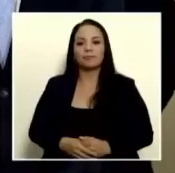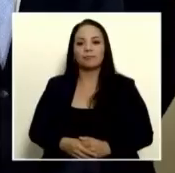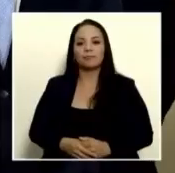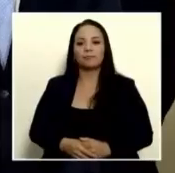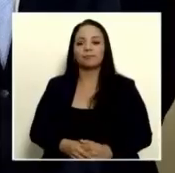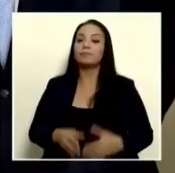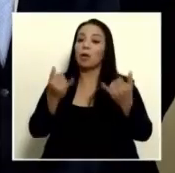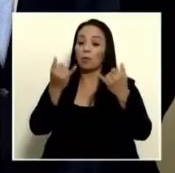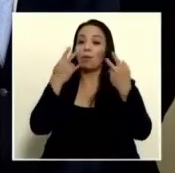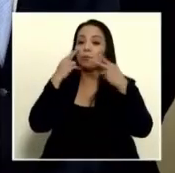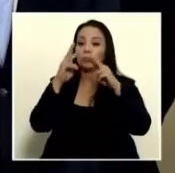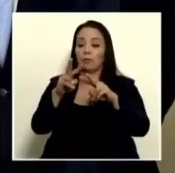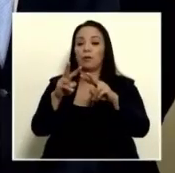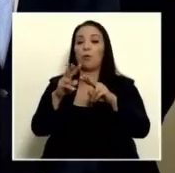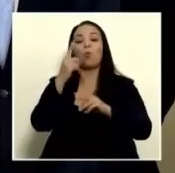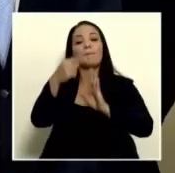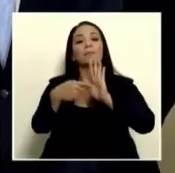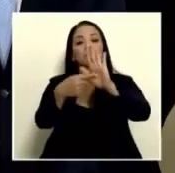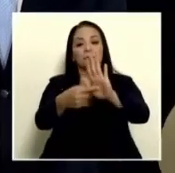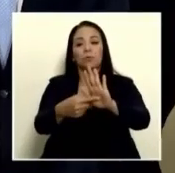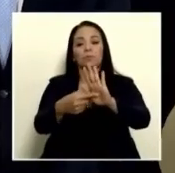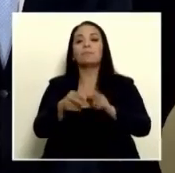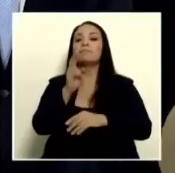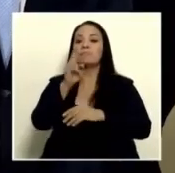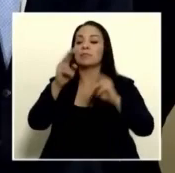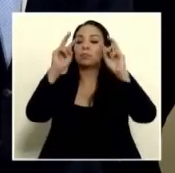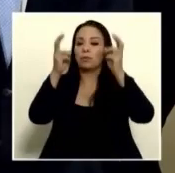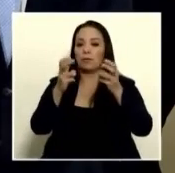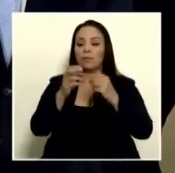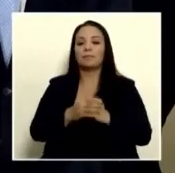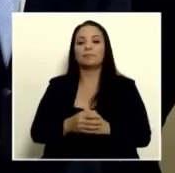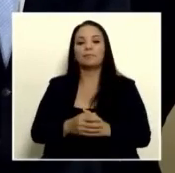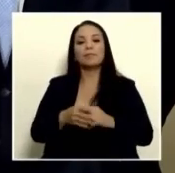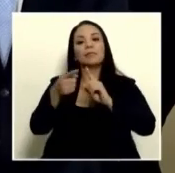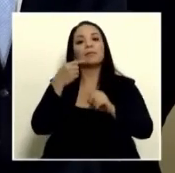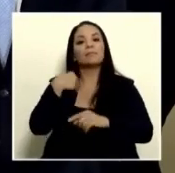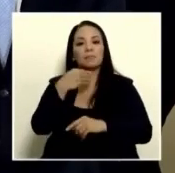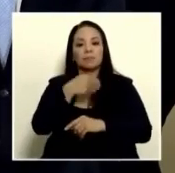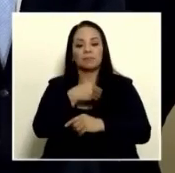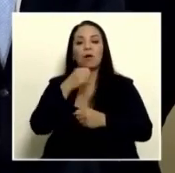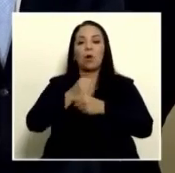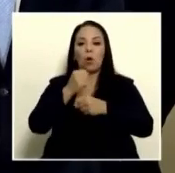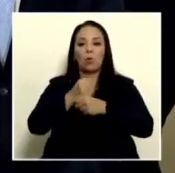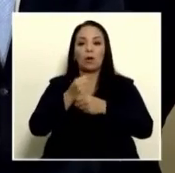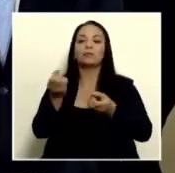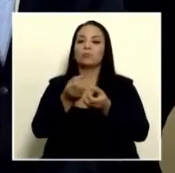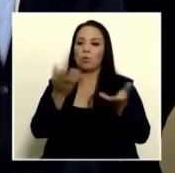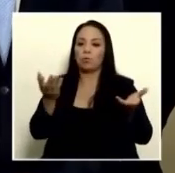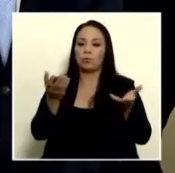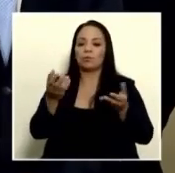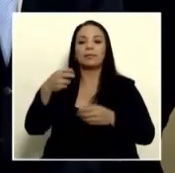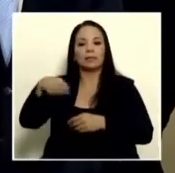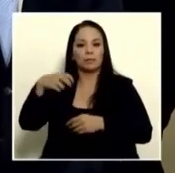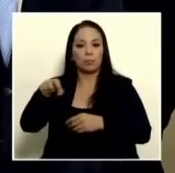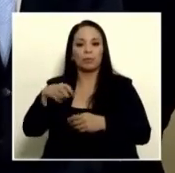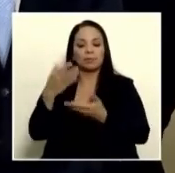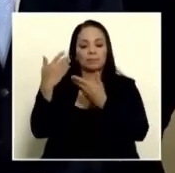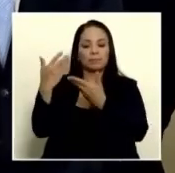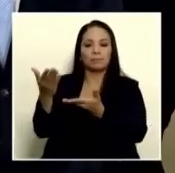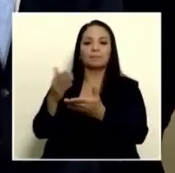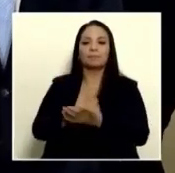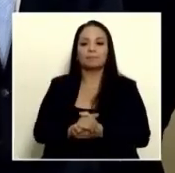Veremos ahora una presentación sobre este mismo tema por parte del Ministerio de Obras Públicas y Transporte.